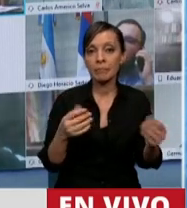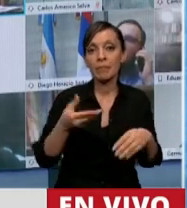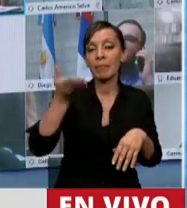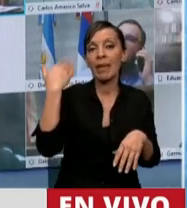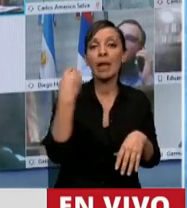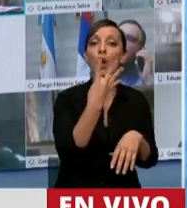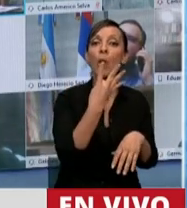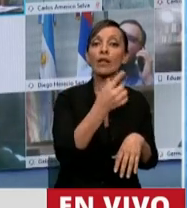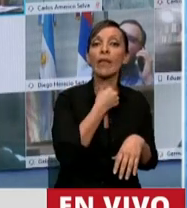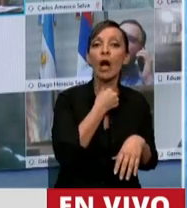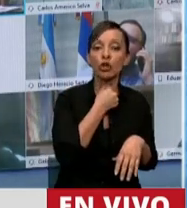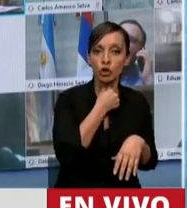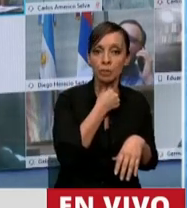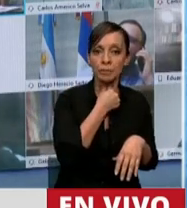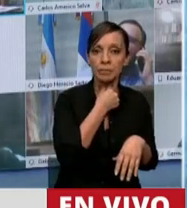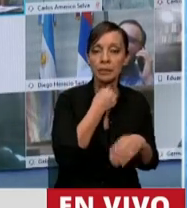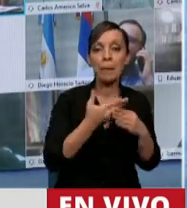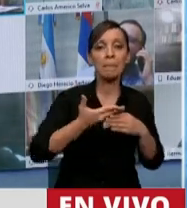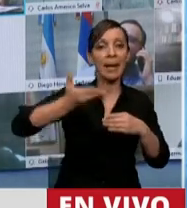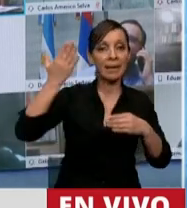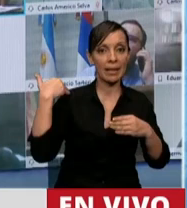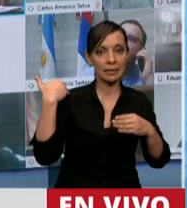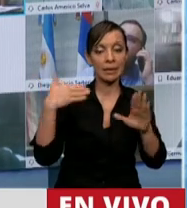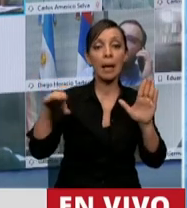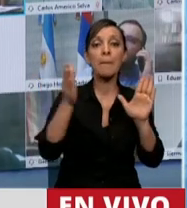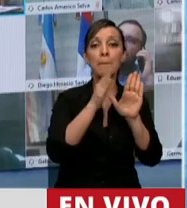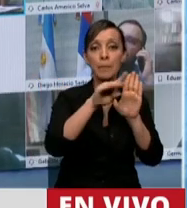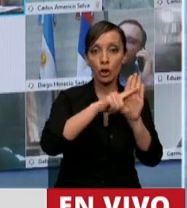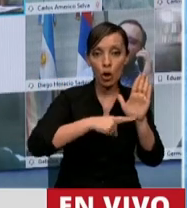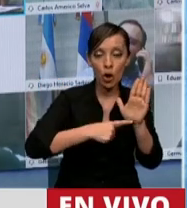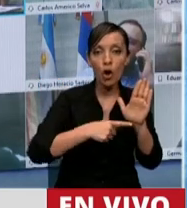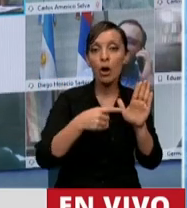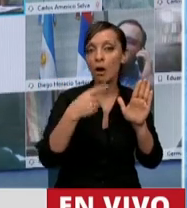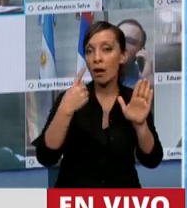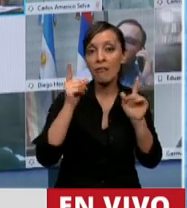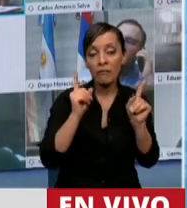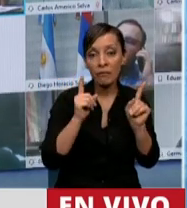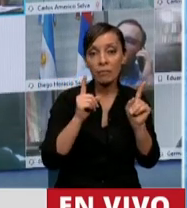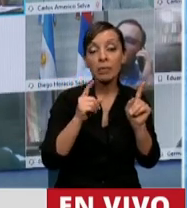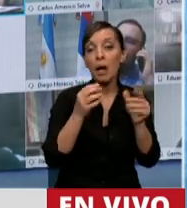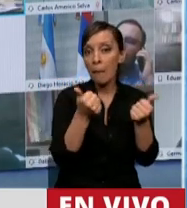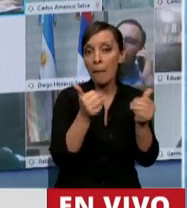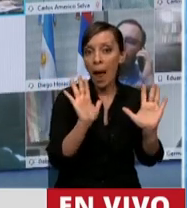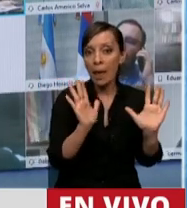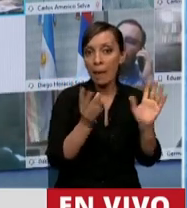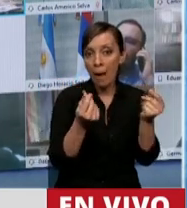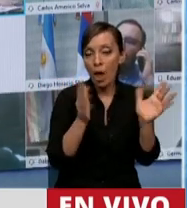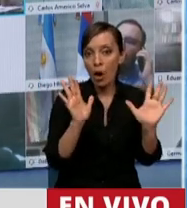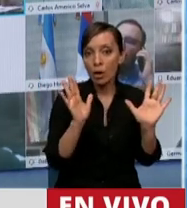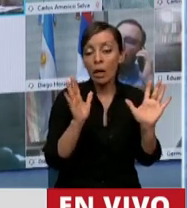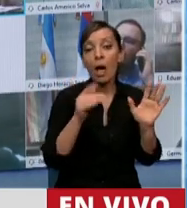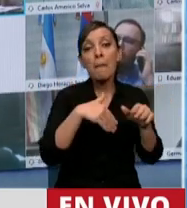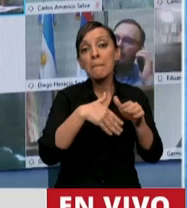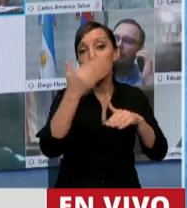mejor dicho, de agosto para atrás, mientras ese protocolo estuvo vigente, lo que hicimos fue válido. Después dejó de serlo. Por